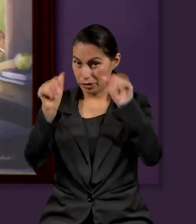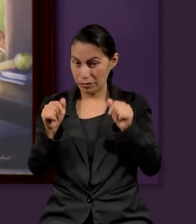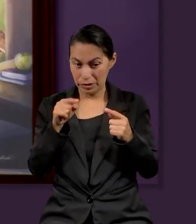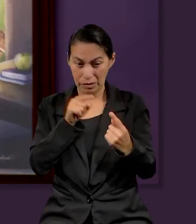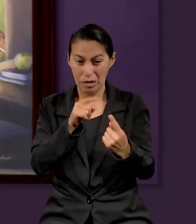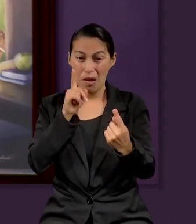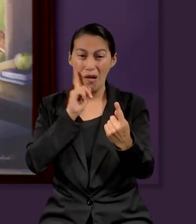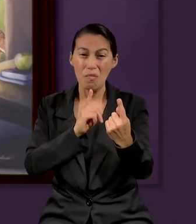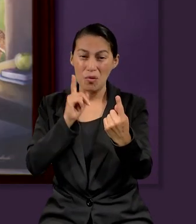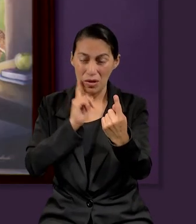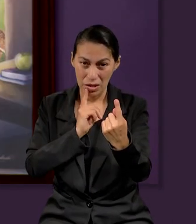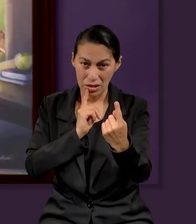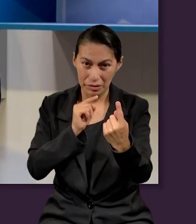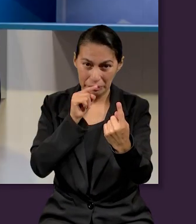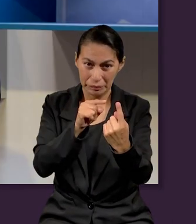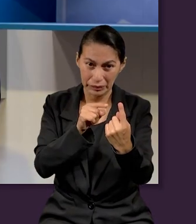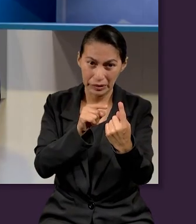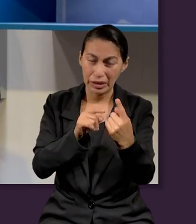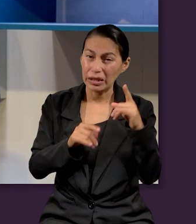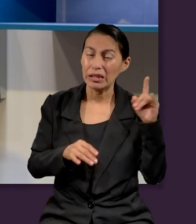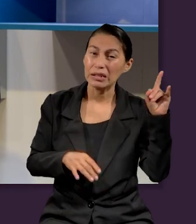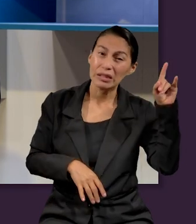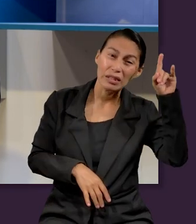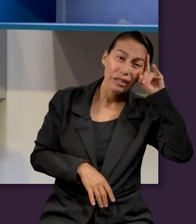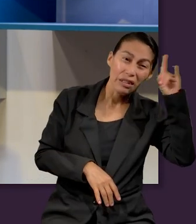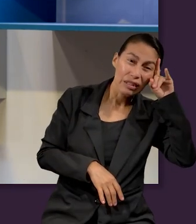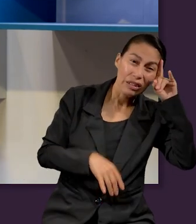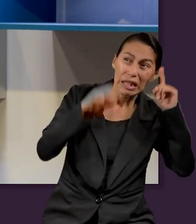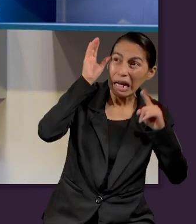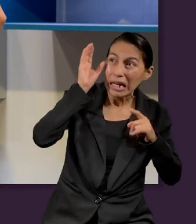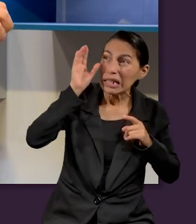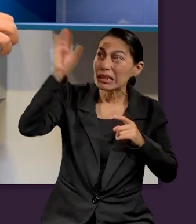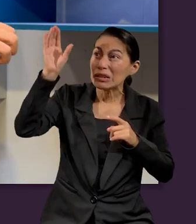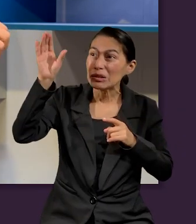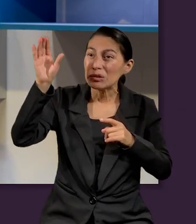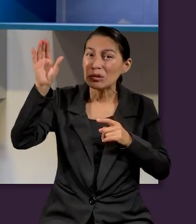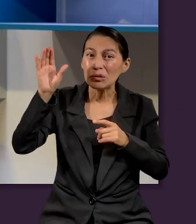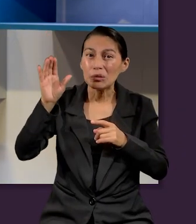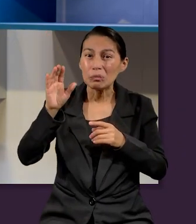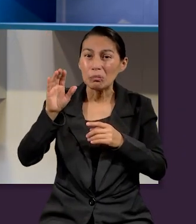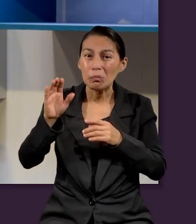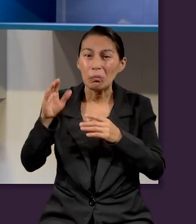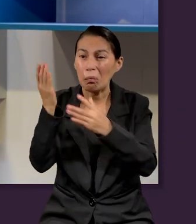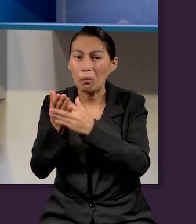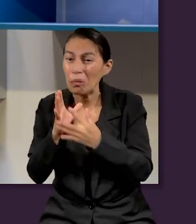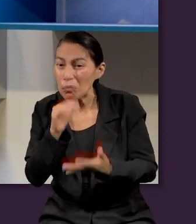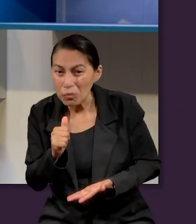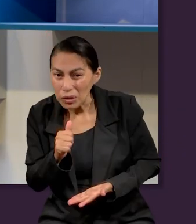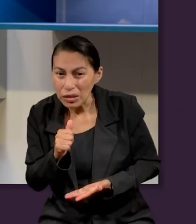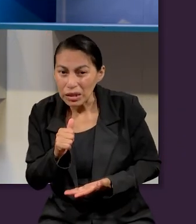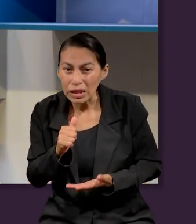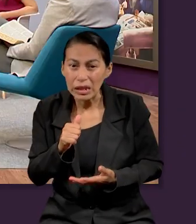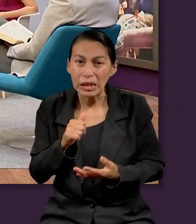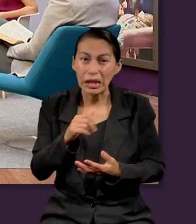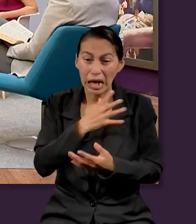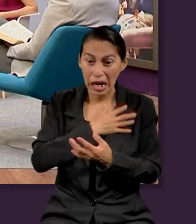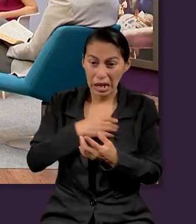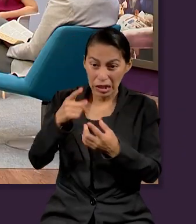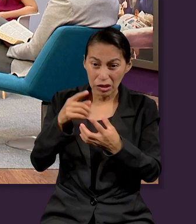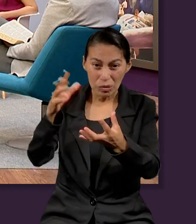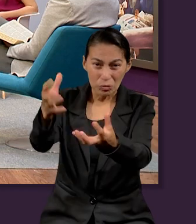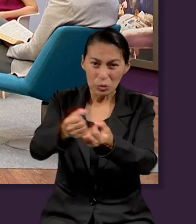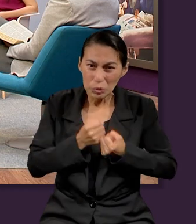cuando el diablo no puede derrotar a Cristo. Dice, y el hijo varón fue arrebatado. Fue